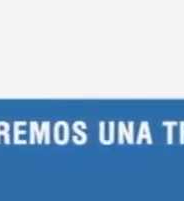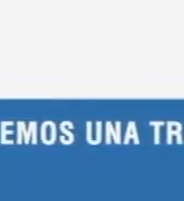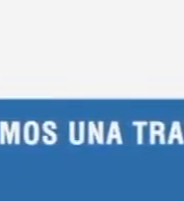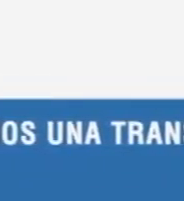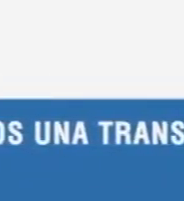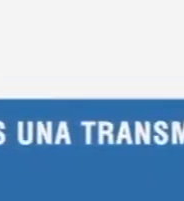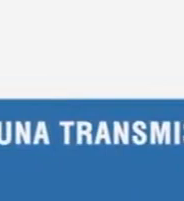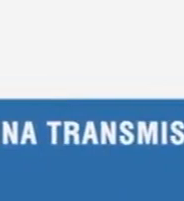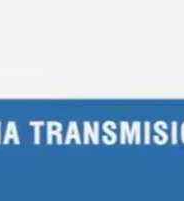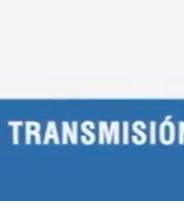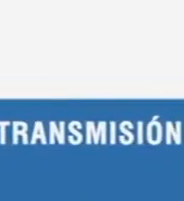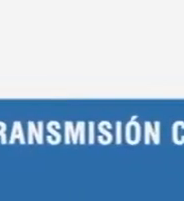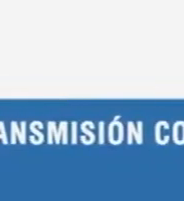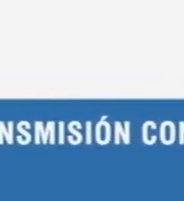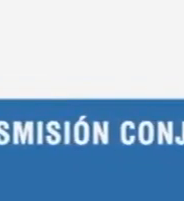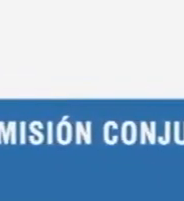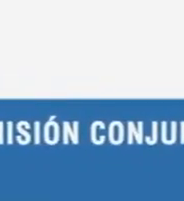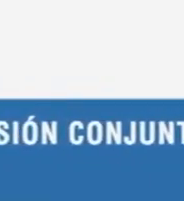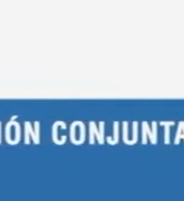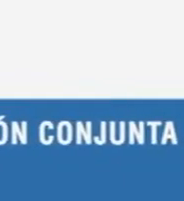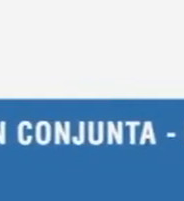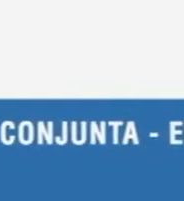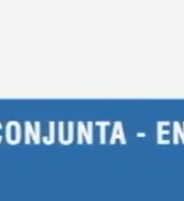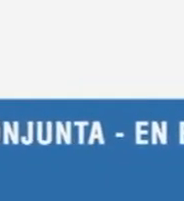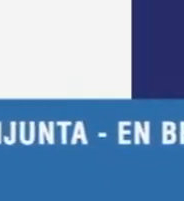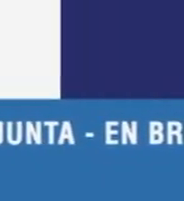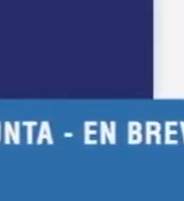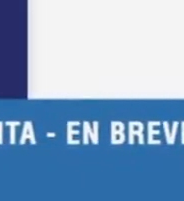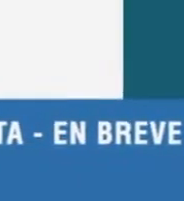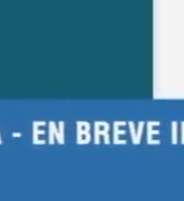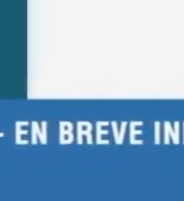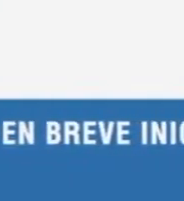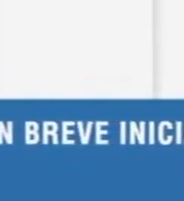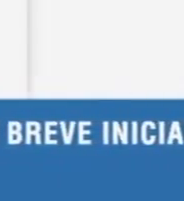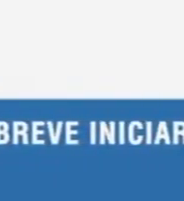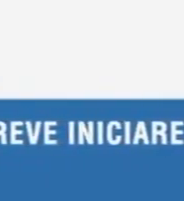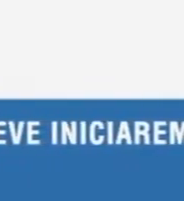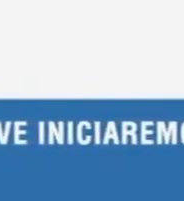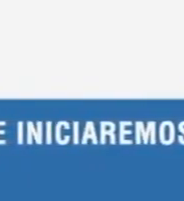Music Music Music Music